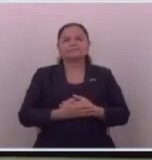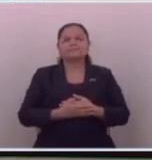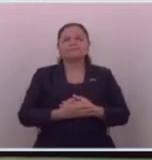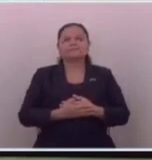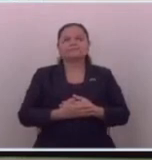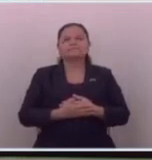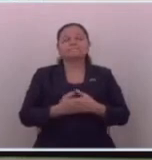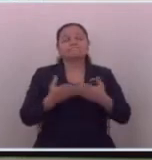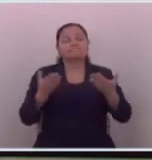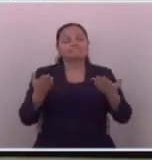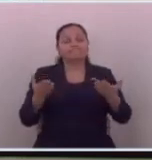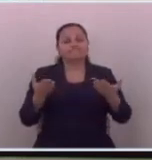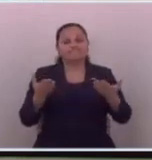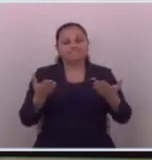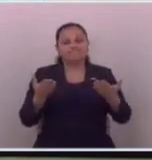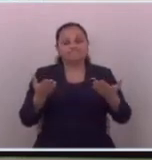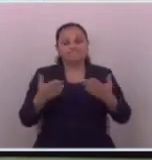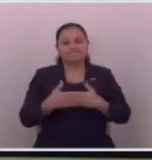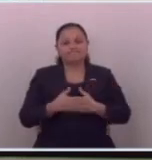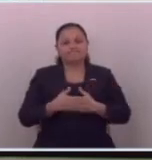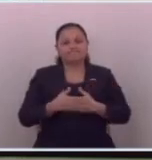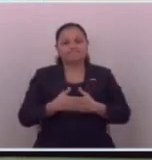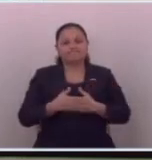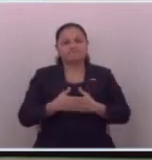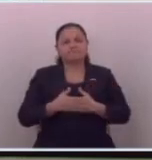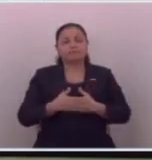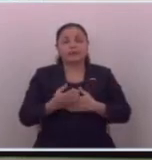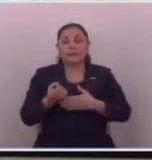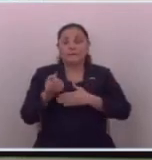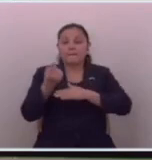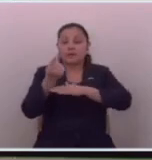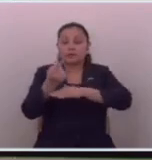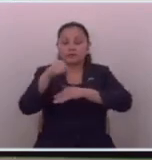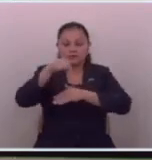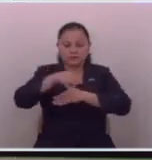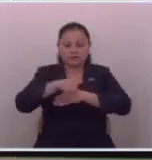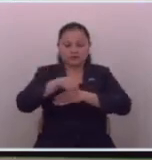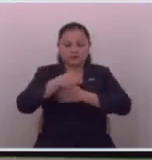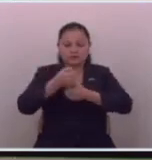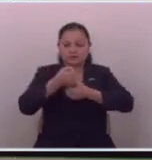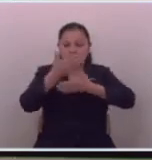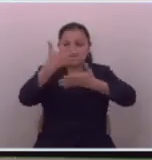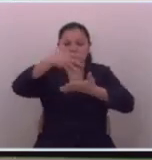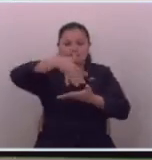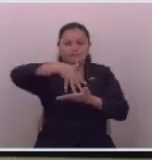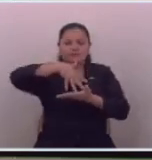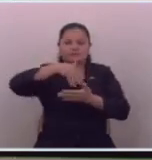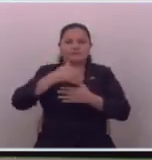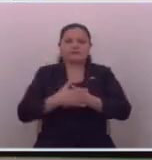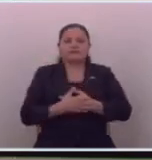así que así a continuación lo que va a haber es un pronunciamiento